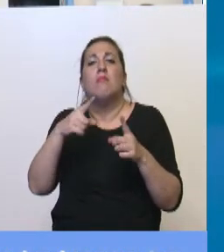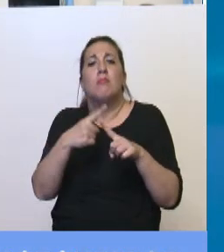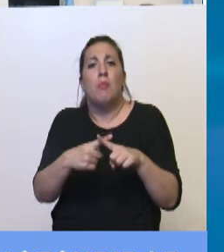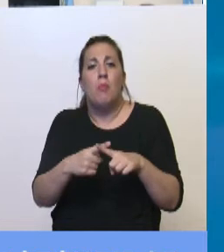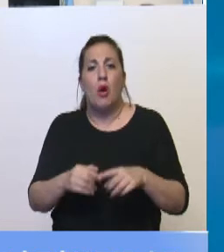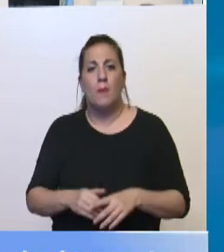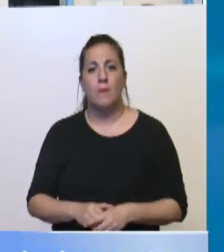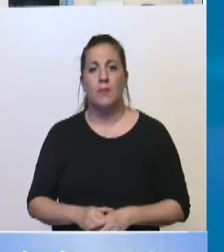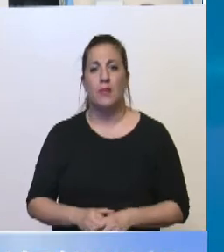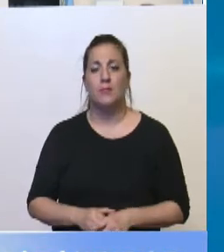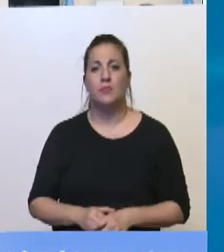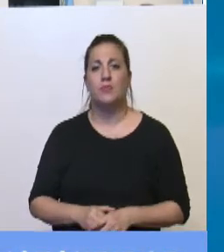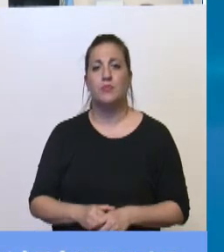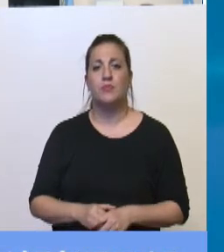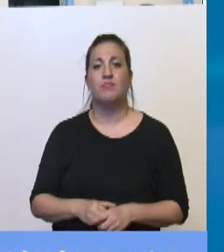de los